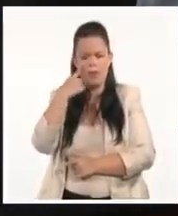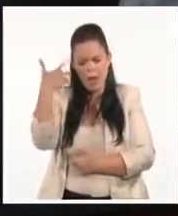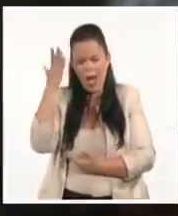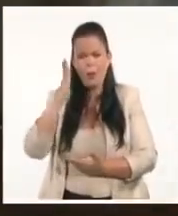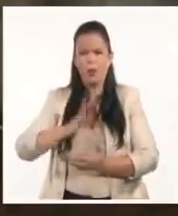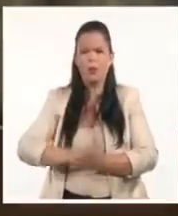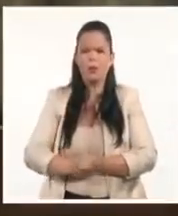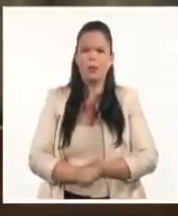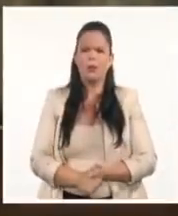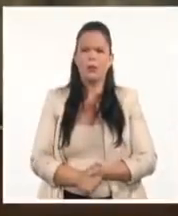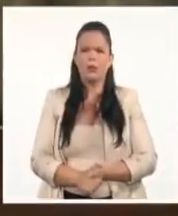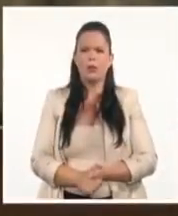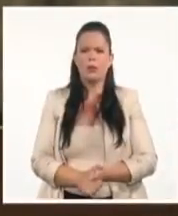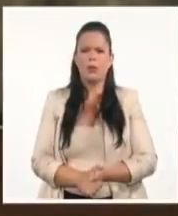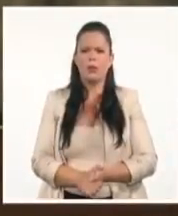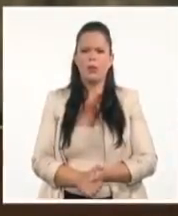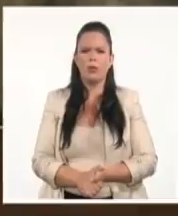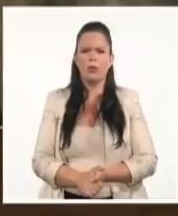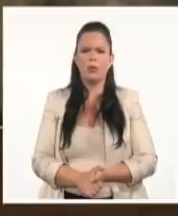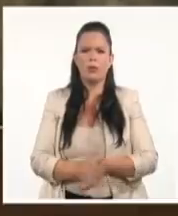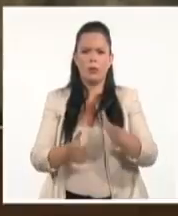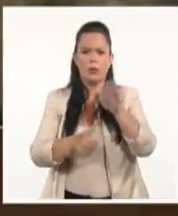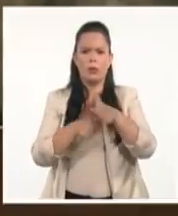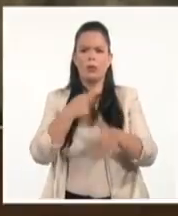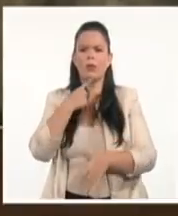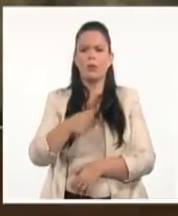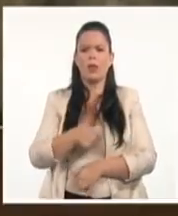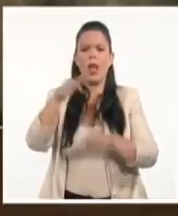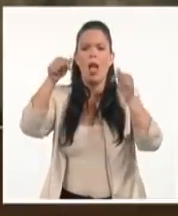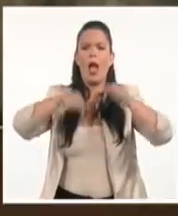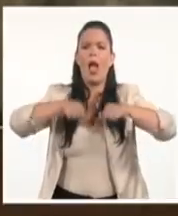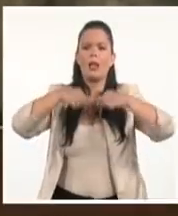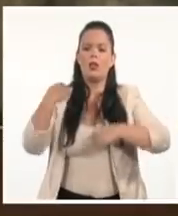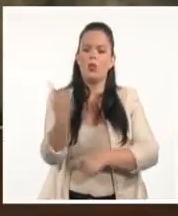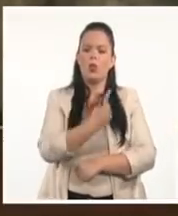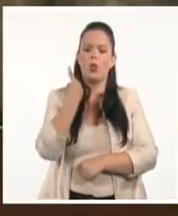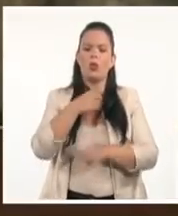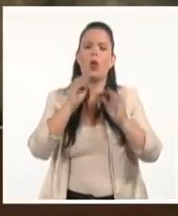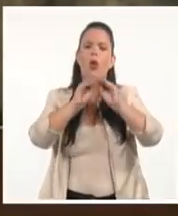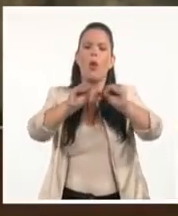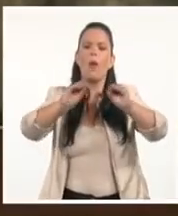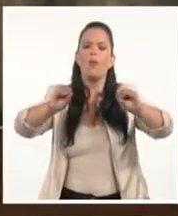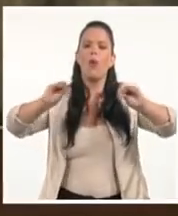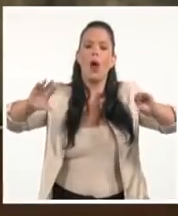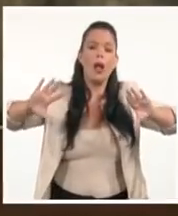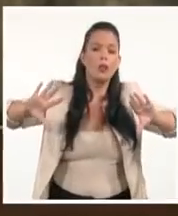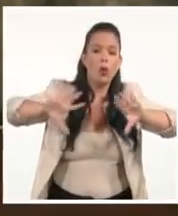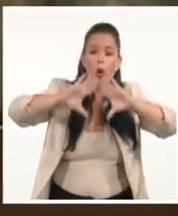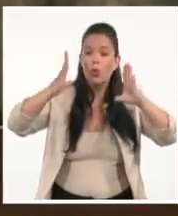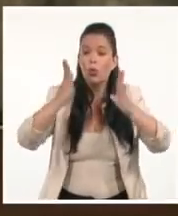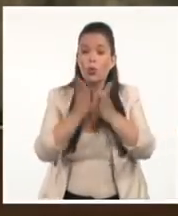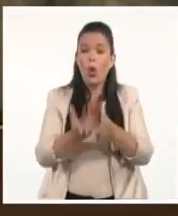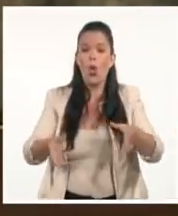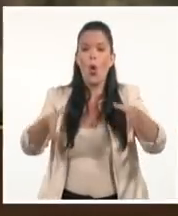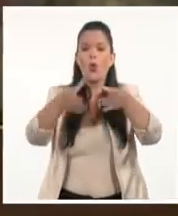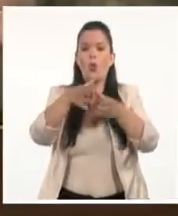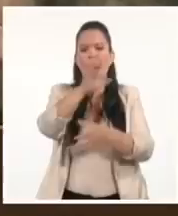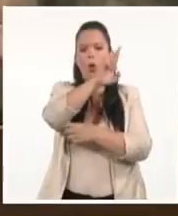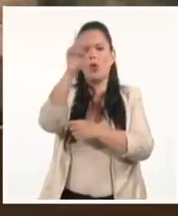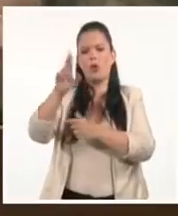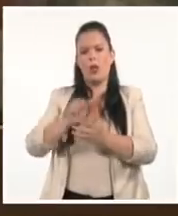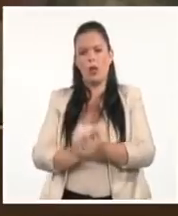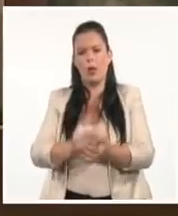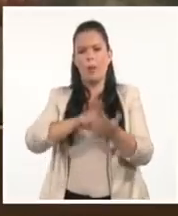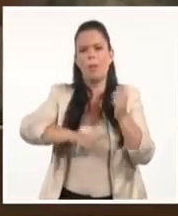Aquí estamos convocando a todos los revolucionarios del país, a todos los comunistas, a que